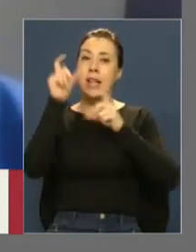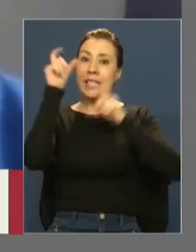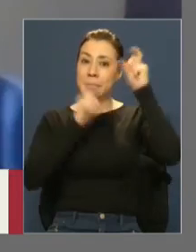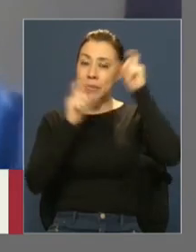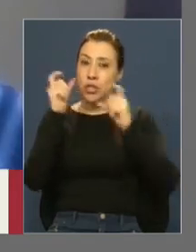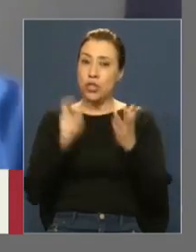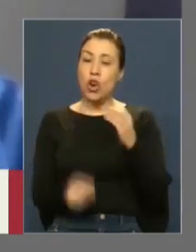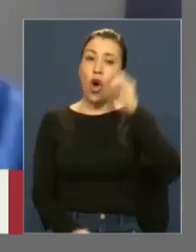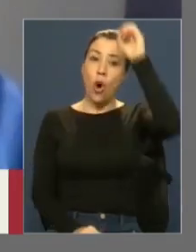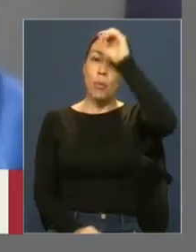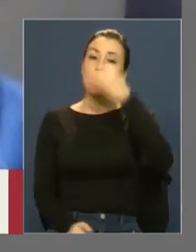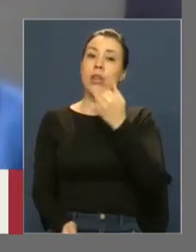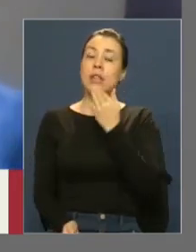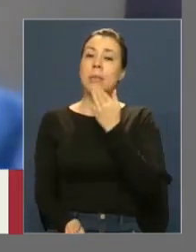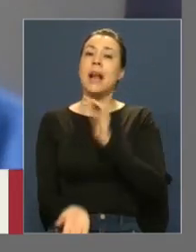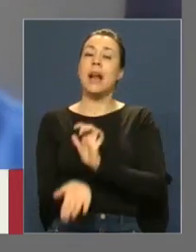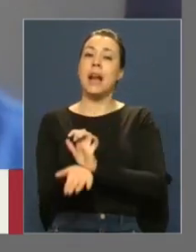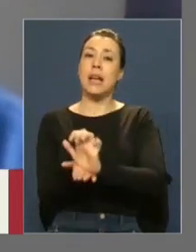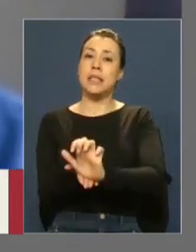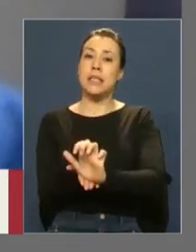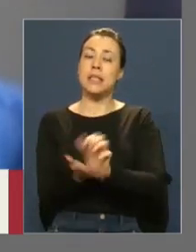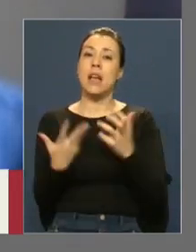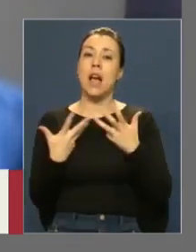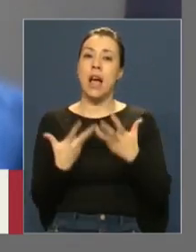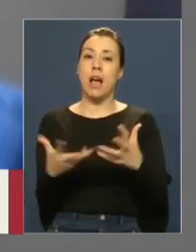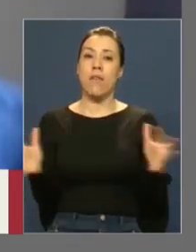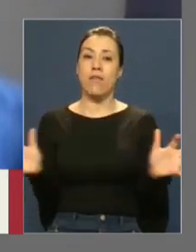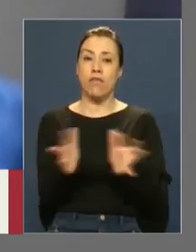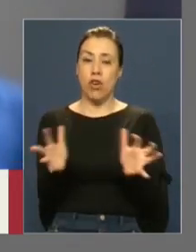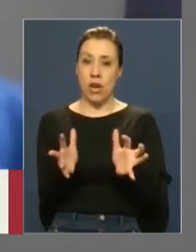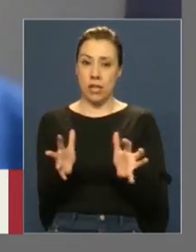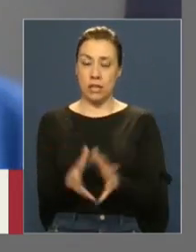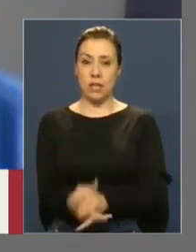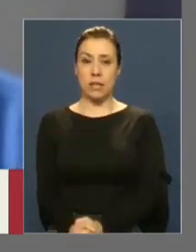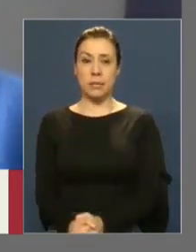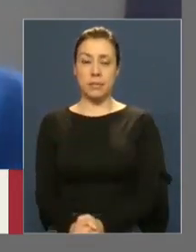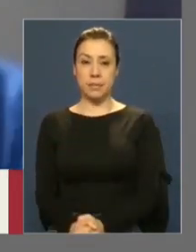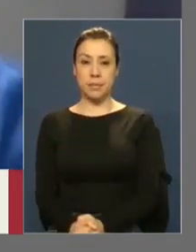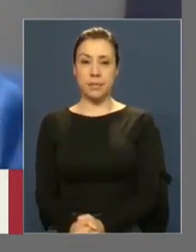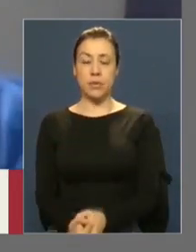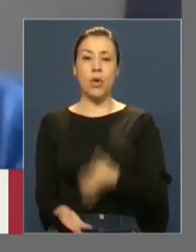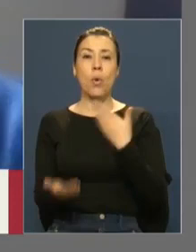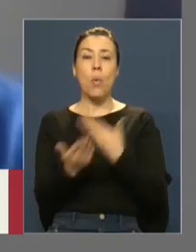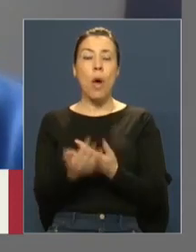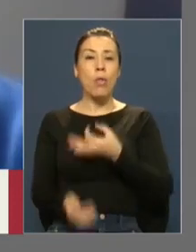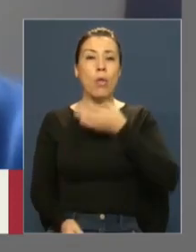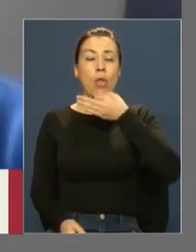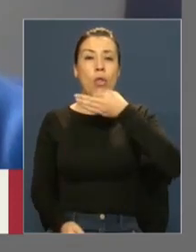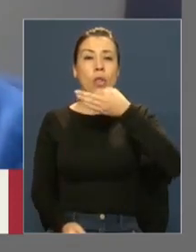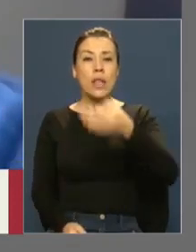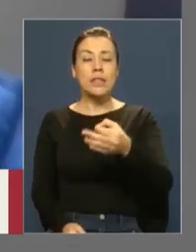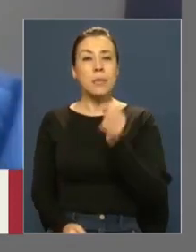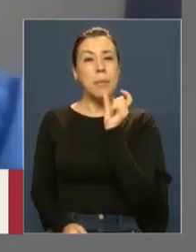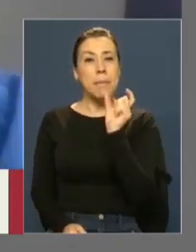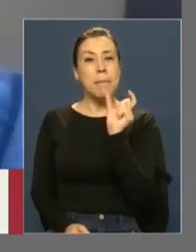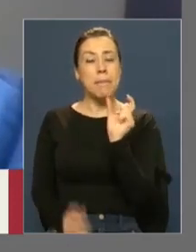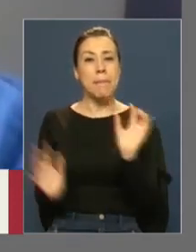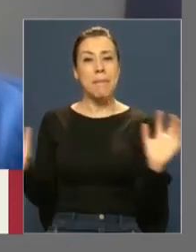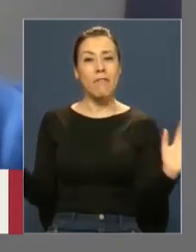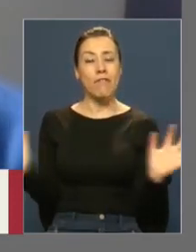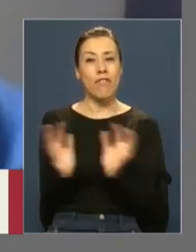parte y el rechazo a la violencia por otra parte. Cuando se habla de violencia,